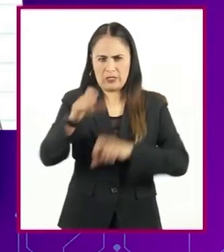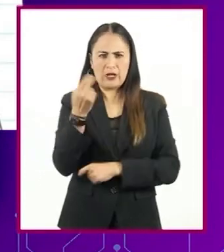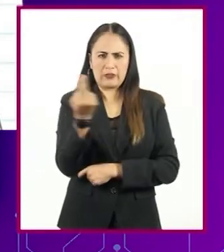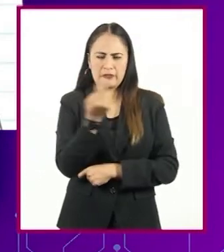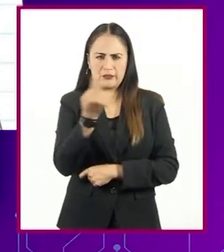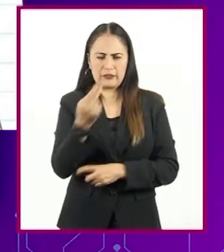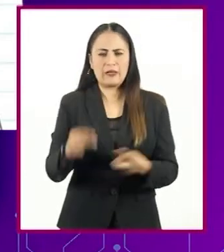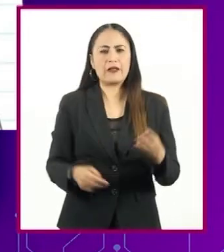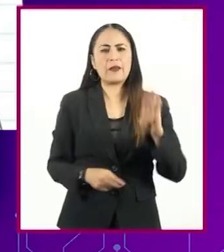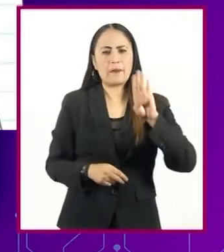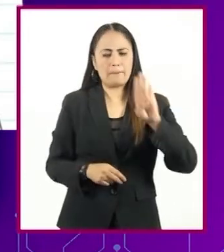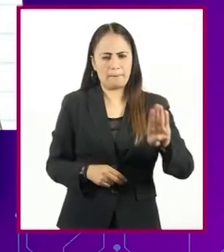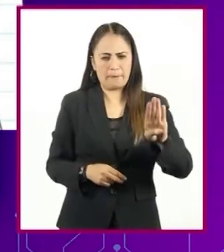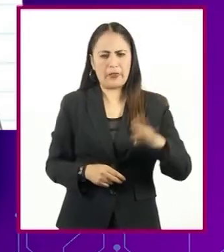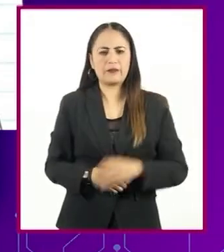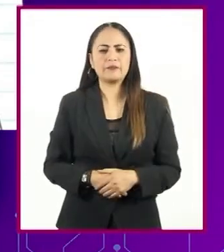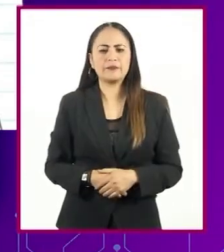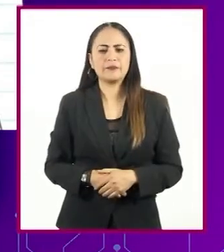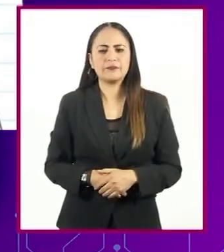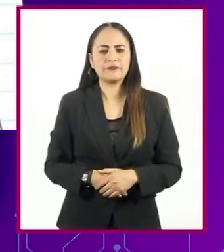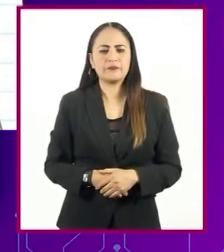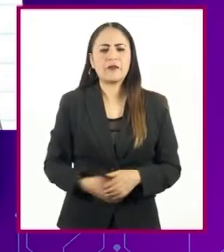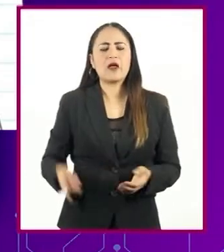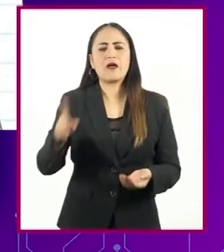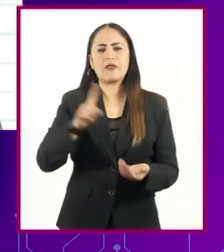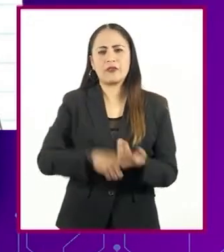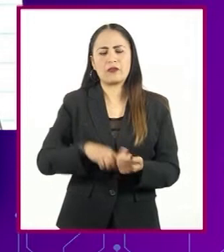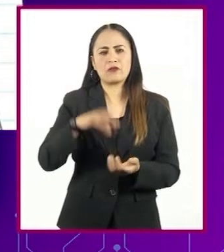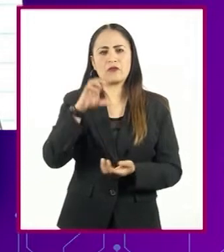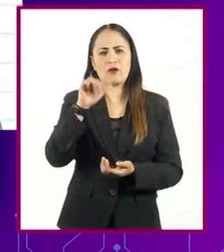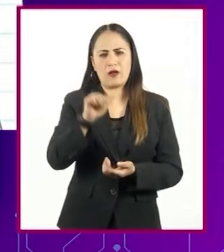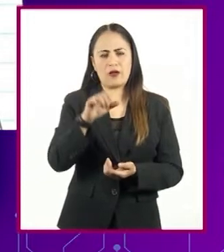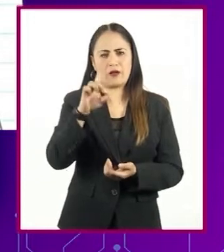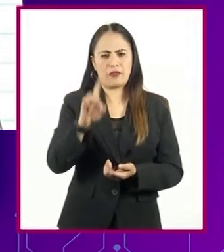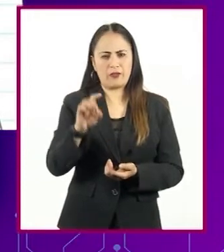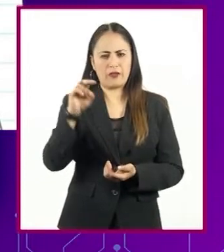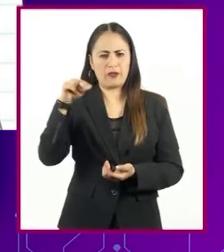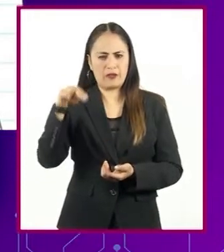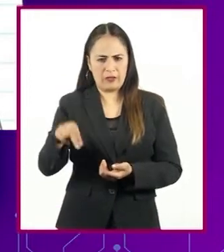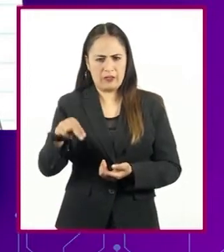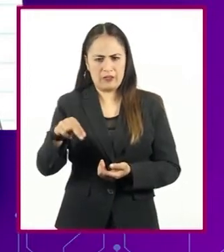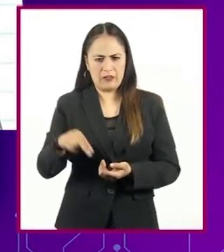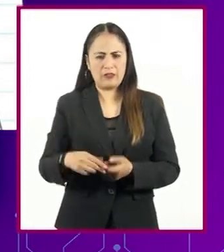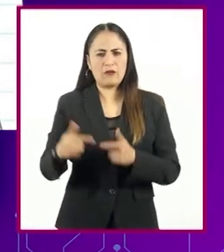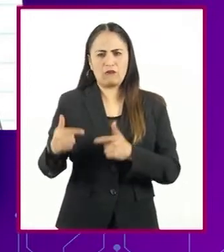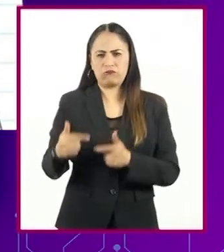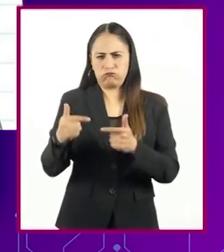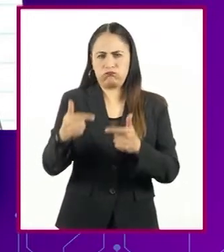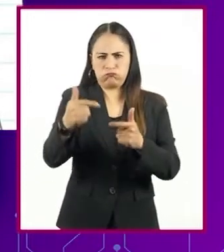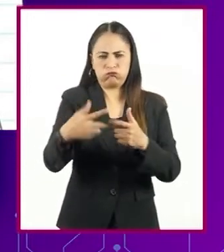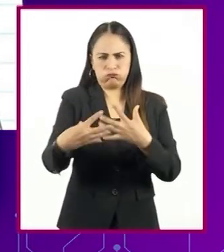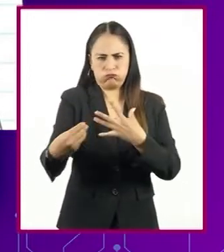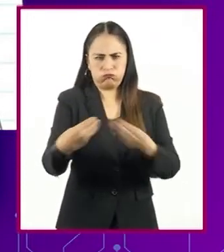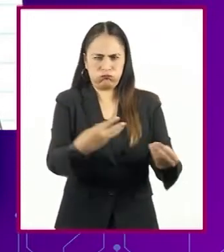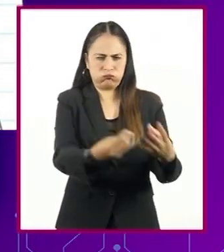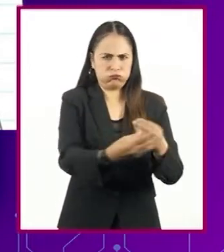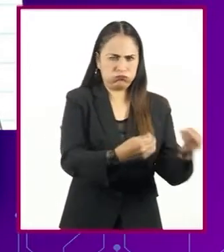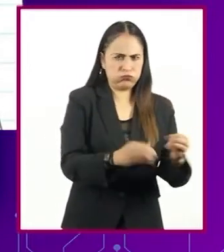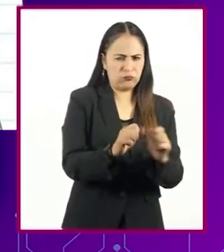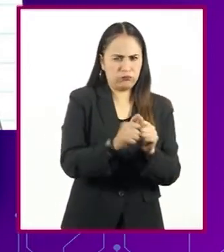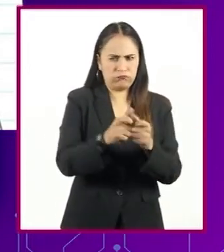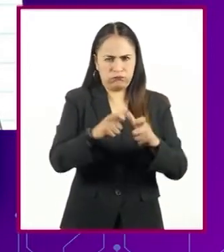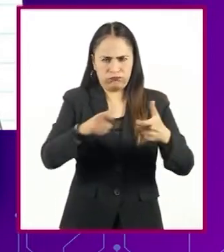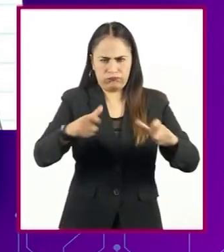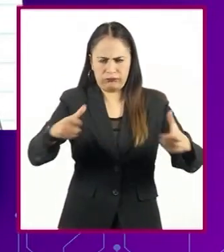B. Controla la expresión genética y regula la replicación del ADN durante el ciclo